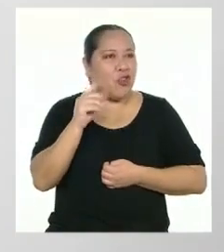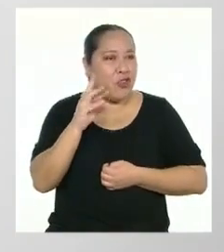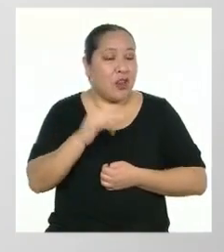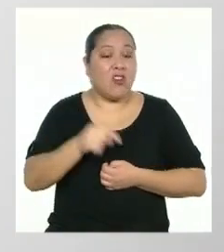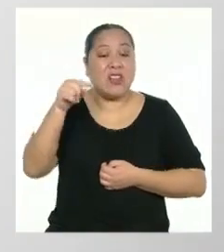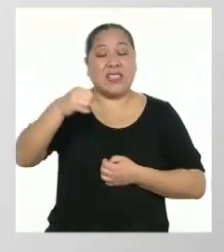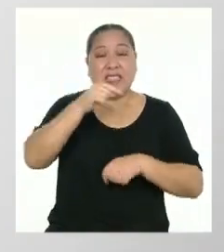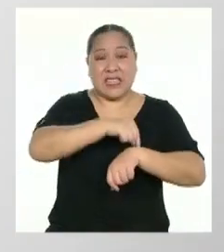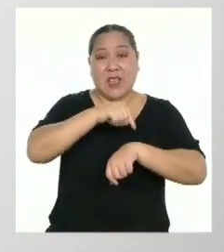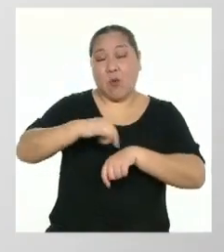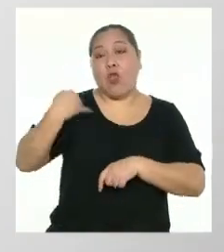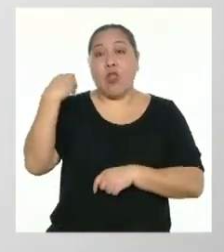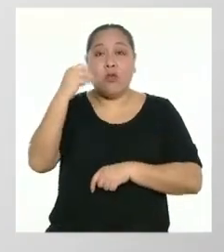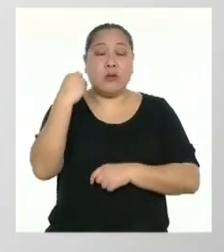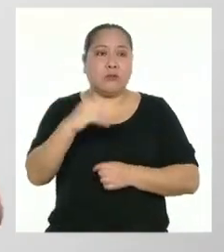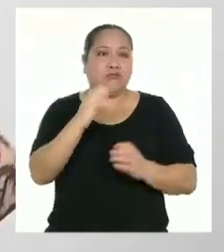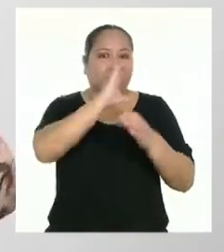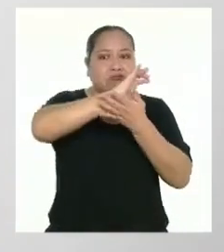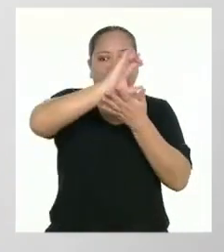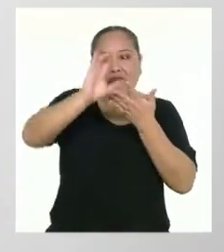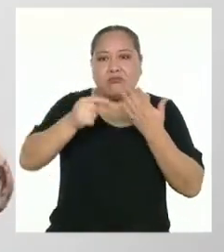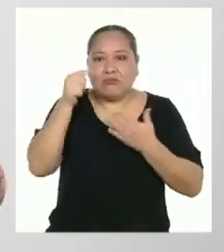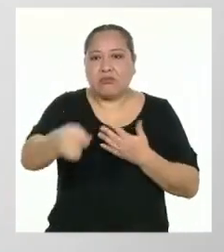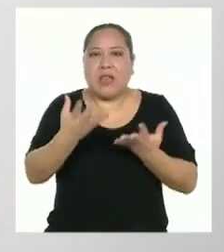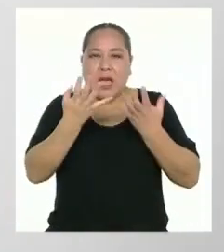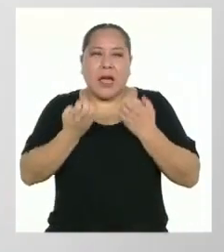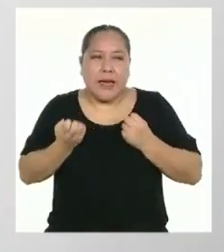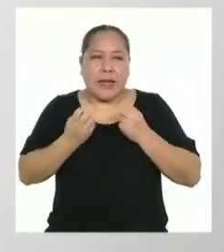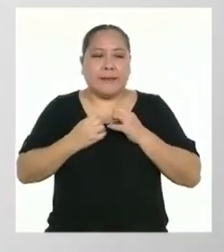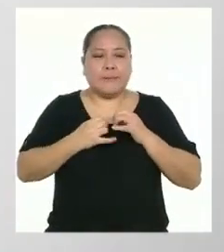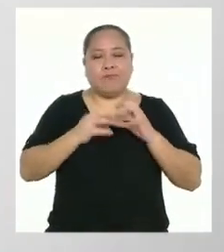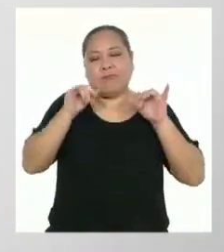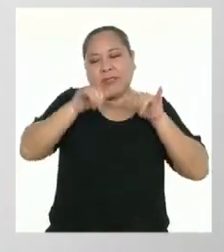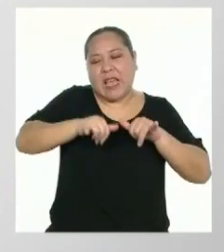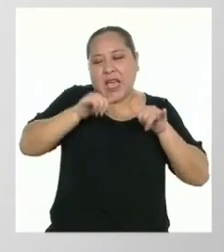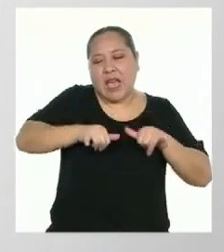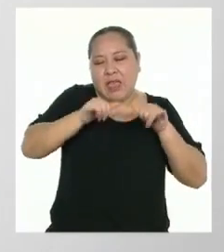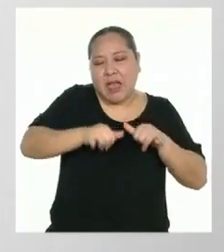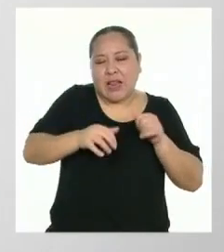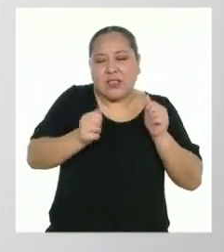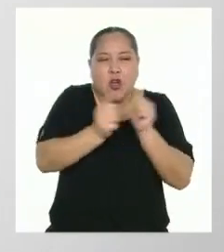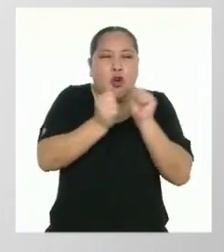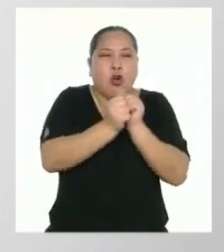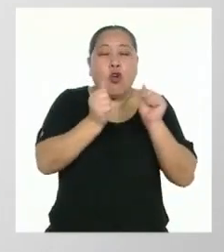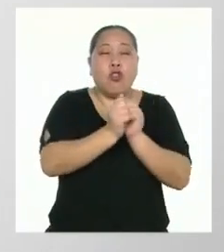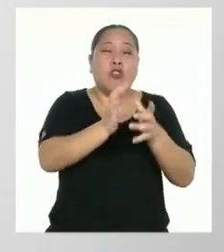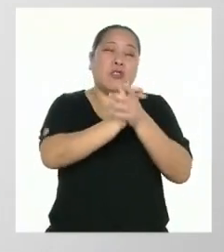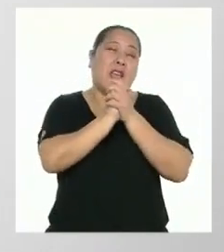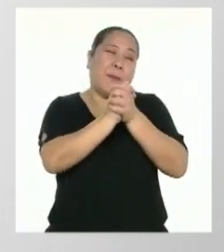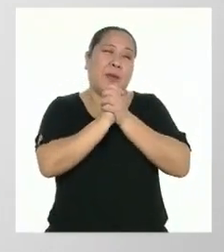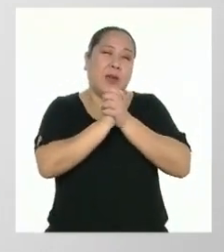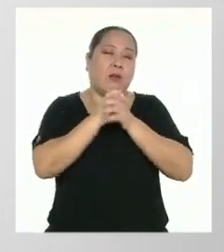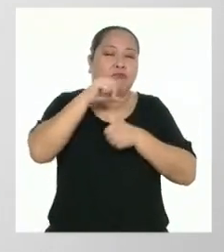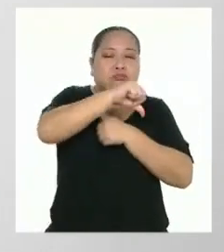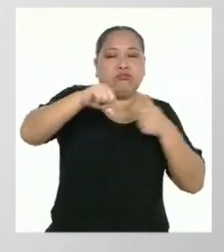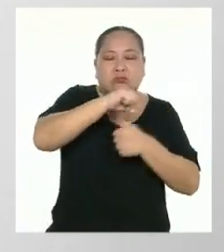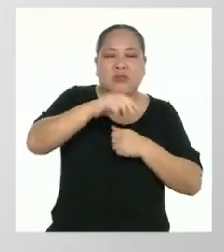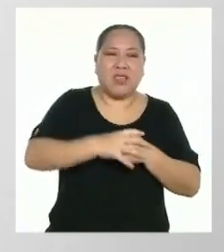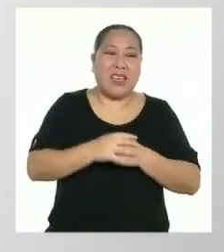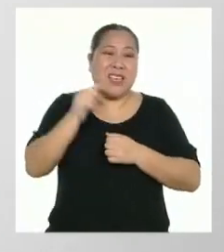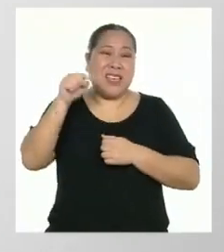adolescencia está caracterizada por querer pasar más tiempo con las amigas y amigos, por lo cual el